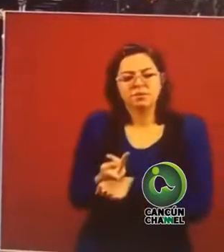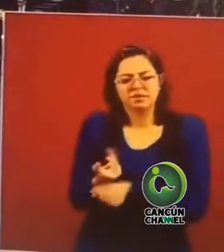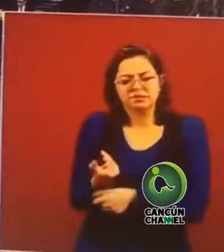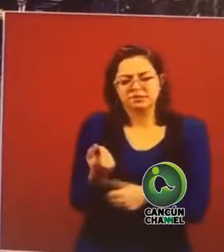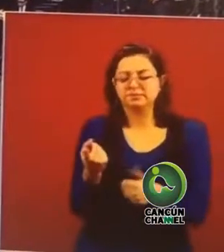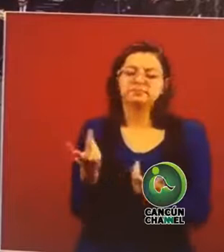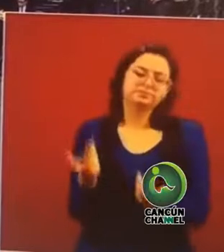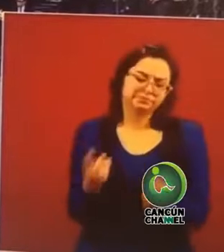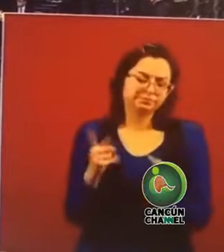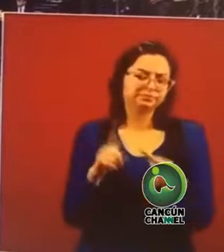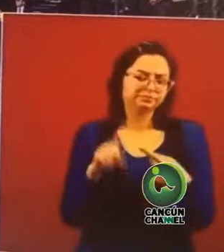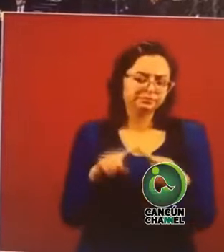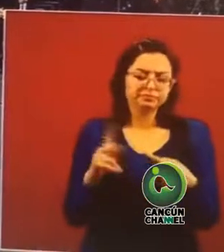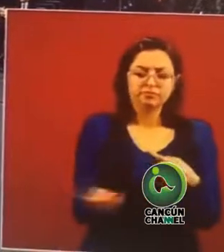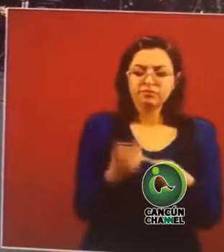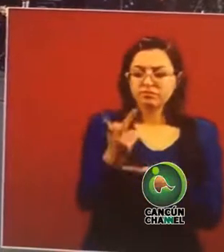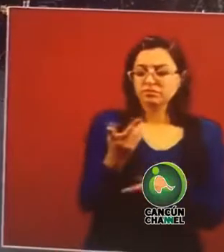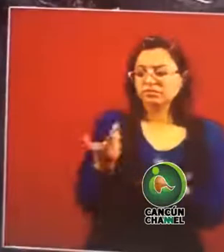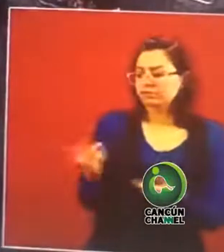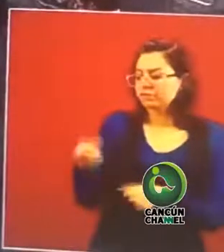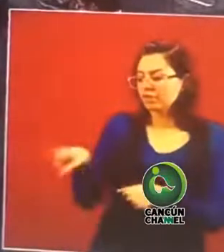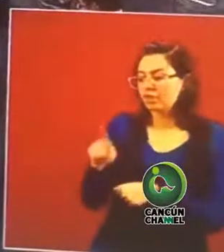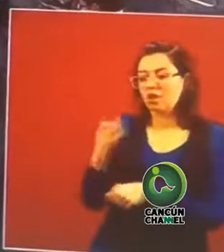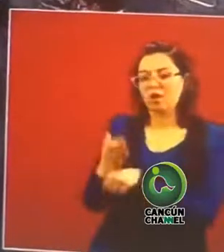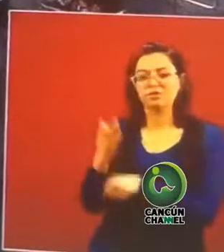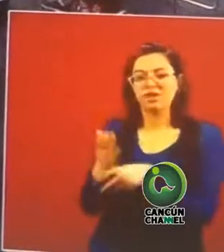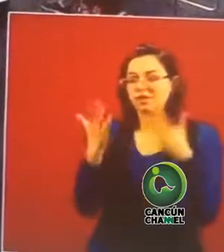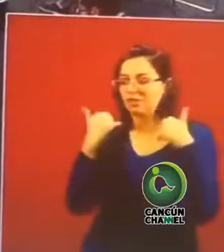¿Qué es la